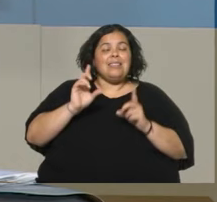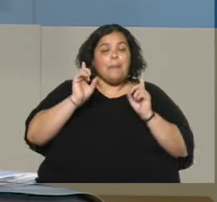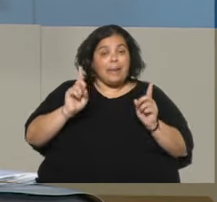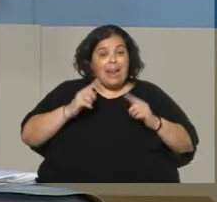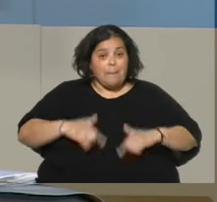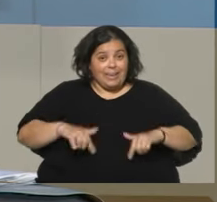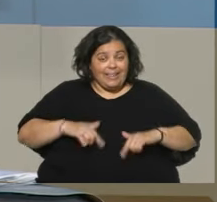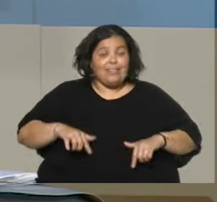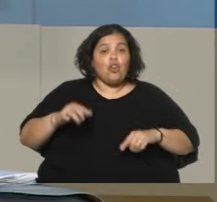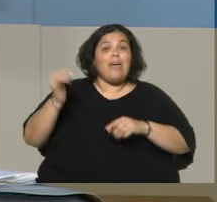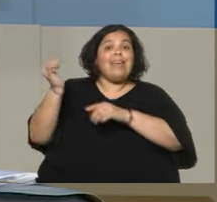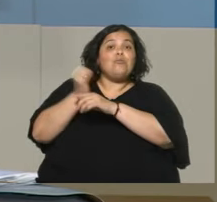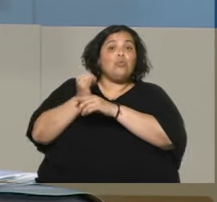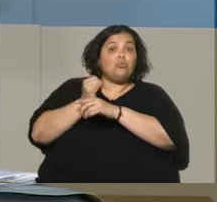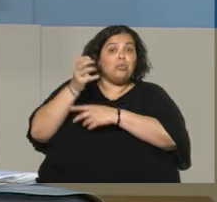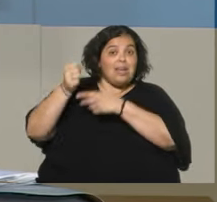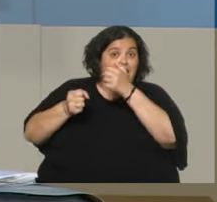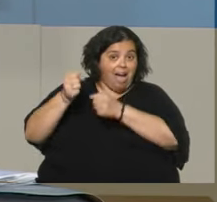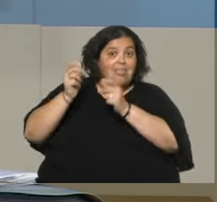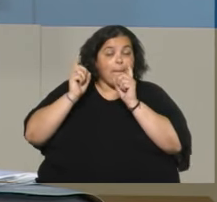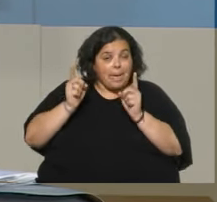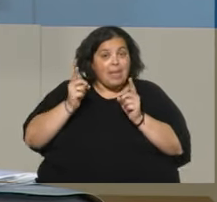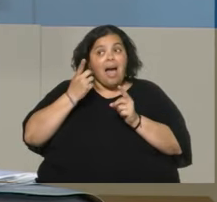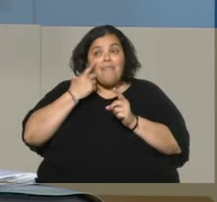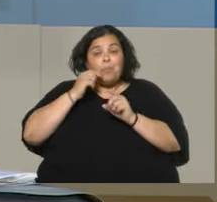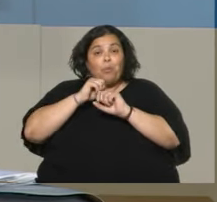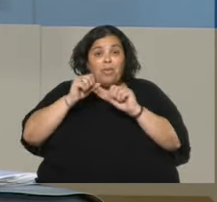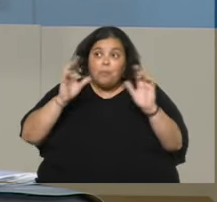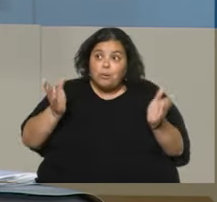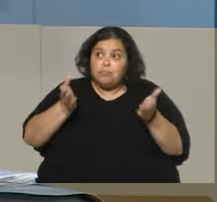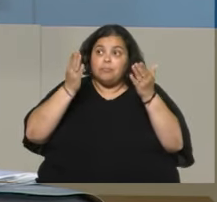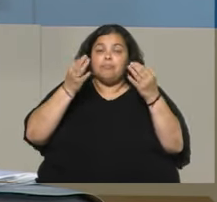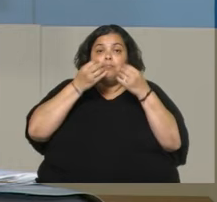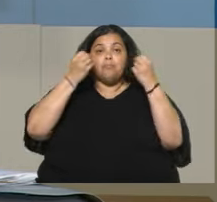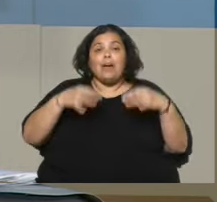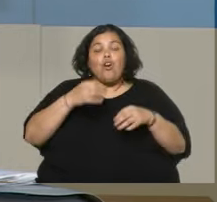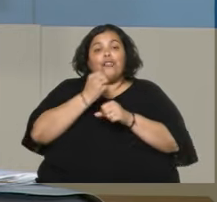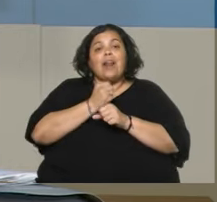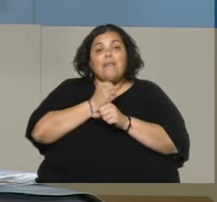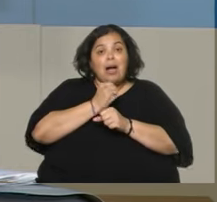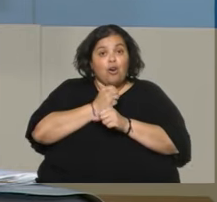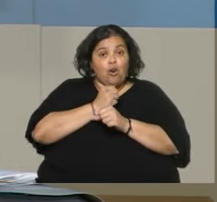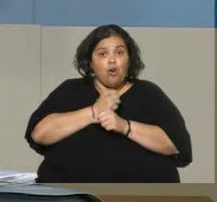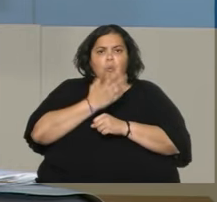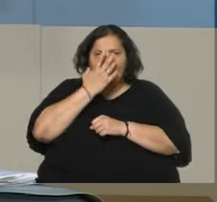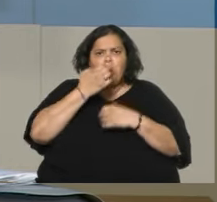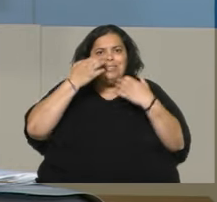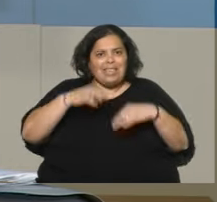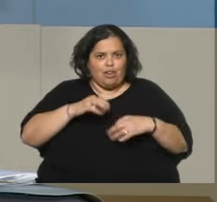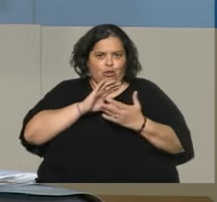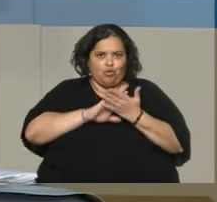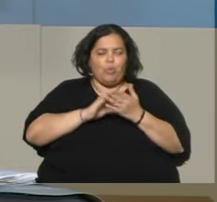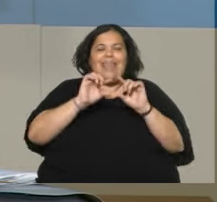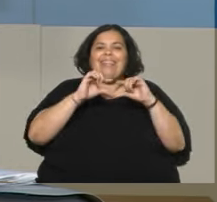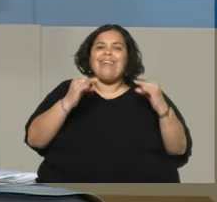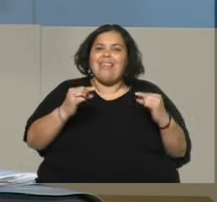de Industria, para lograr resaltar el trabajo que Uruguay hizo de forma muy seria en el etiquetado de alimentos, porque